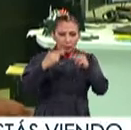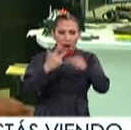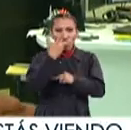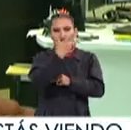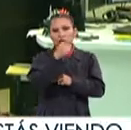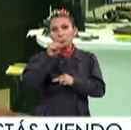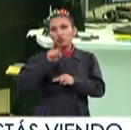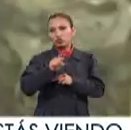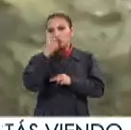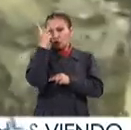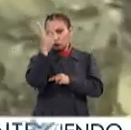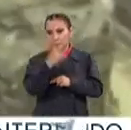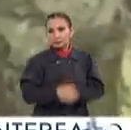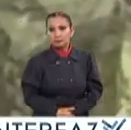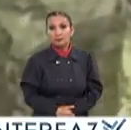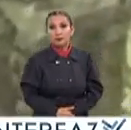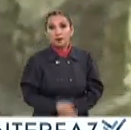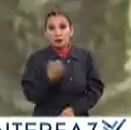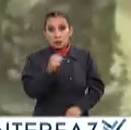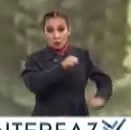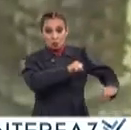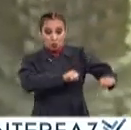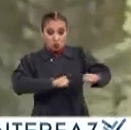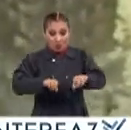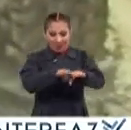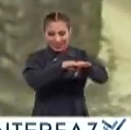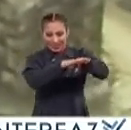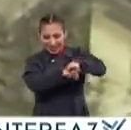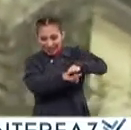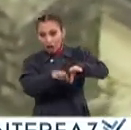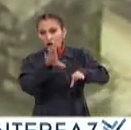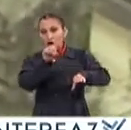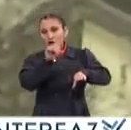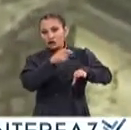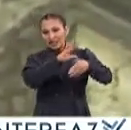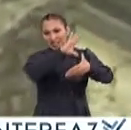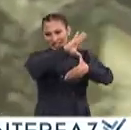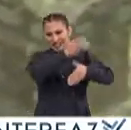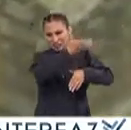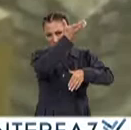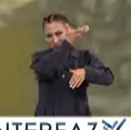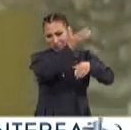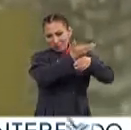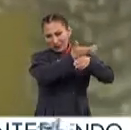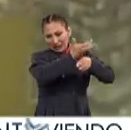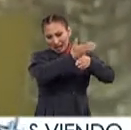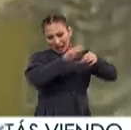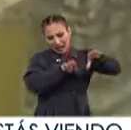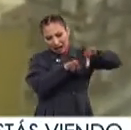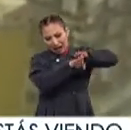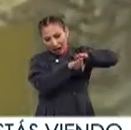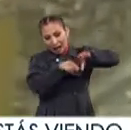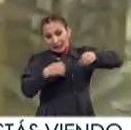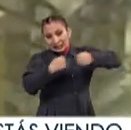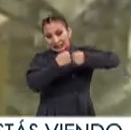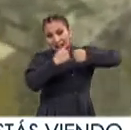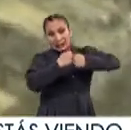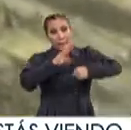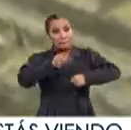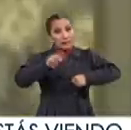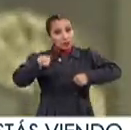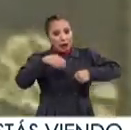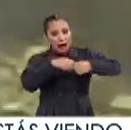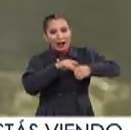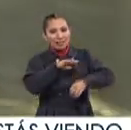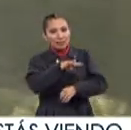8.2 Debido al movimiento de la Placa de Cocos y la Placa Norteamericana Específicamente en las costas de Michoacán